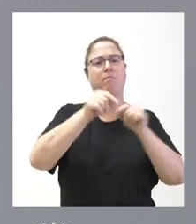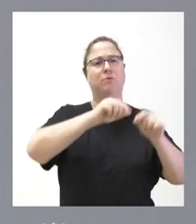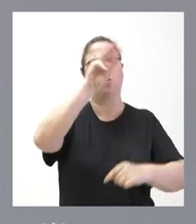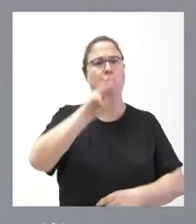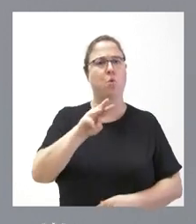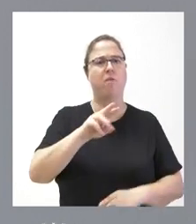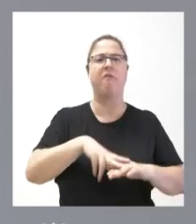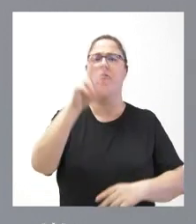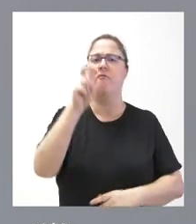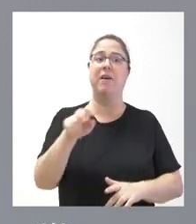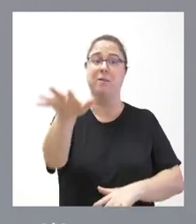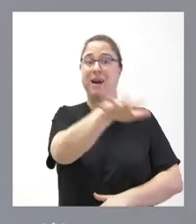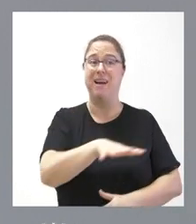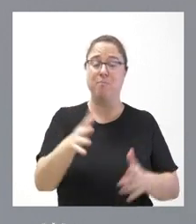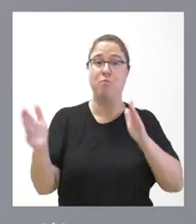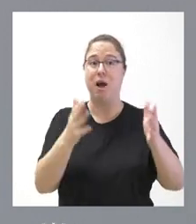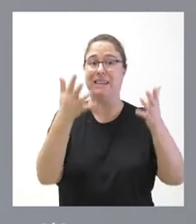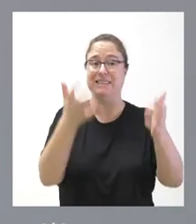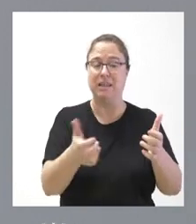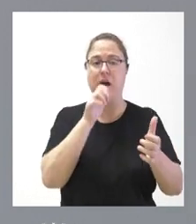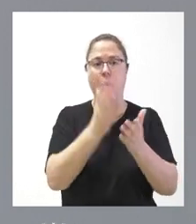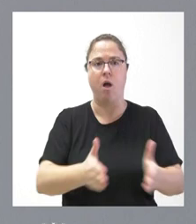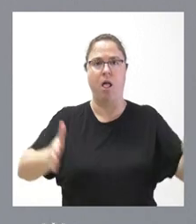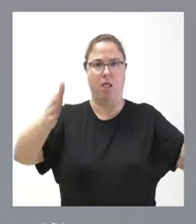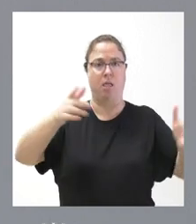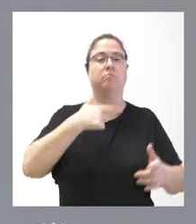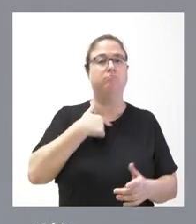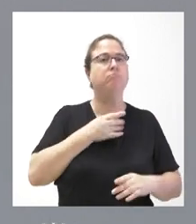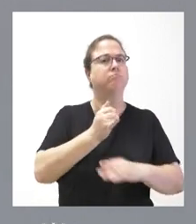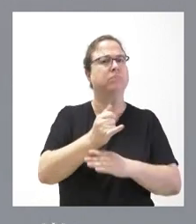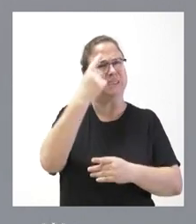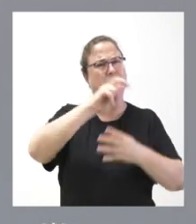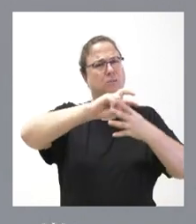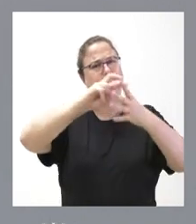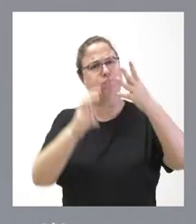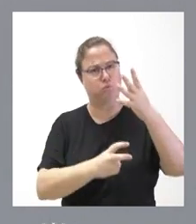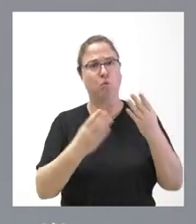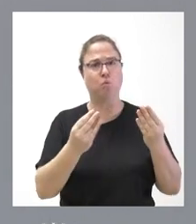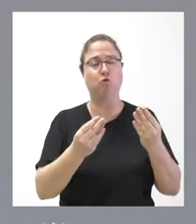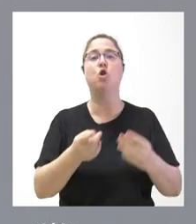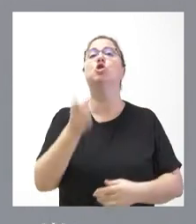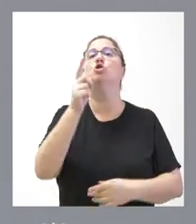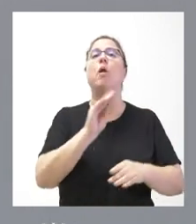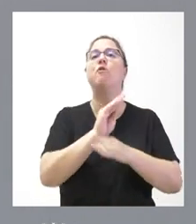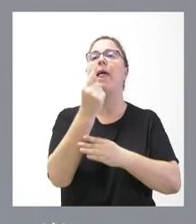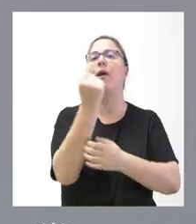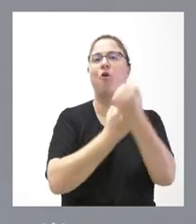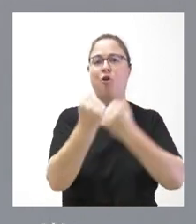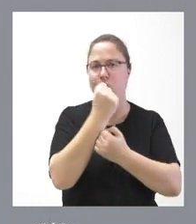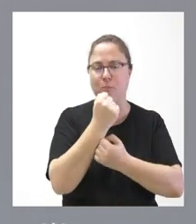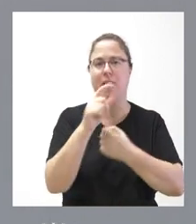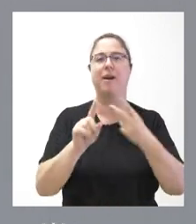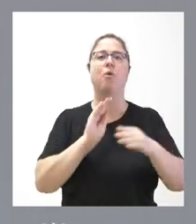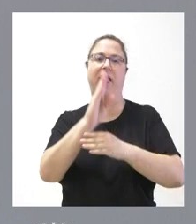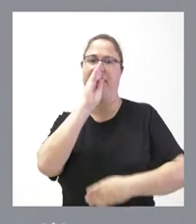para situaciones de sequía y se abrió esa nueva línea de ayudas por el importe que ustedes conocen. Es muy diverso lo que hemos planteado. No solamente son ayudas financieras, no solamente son